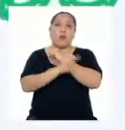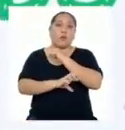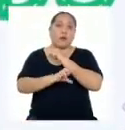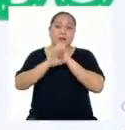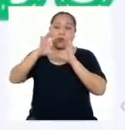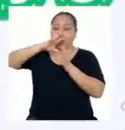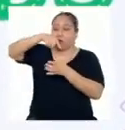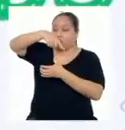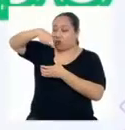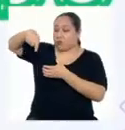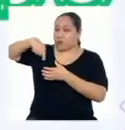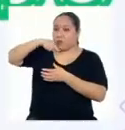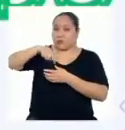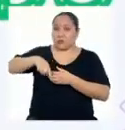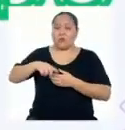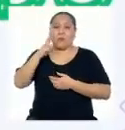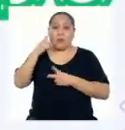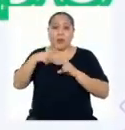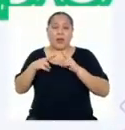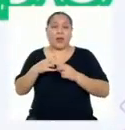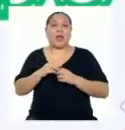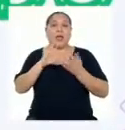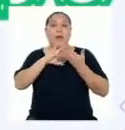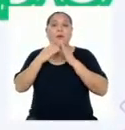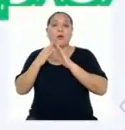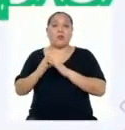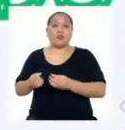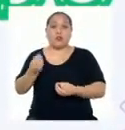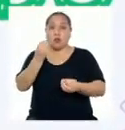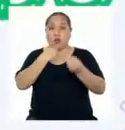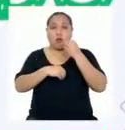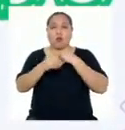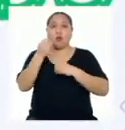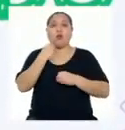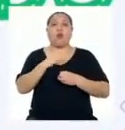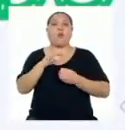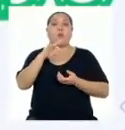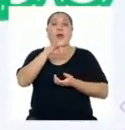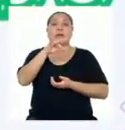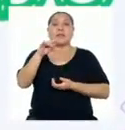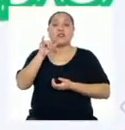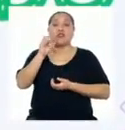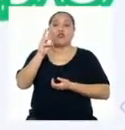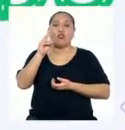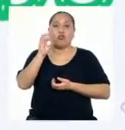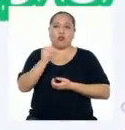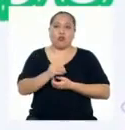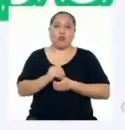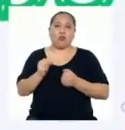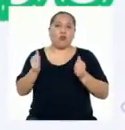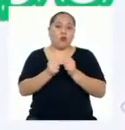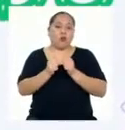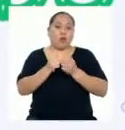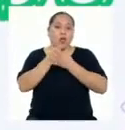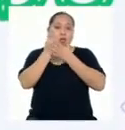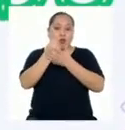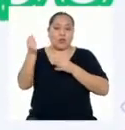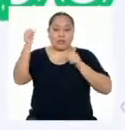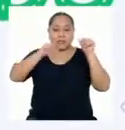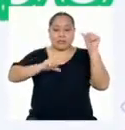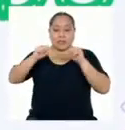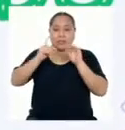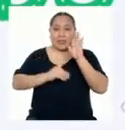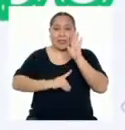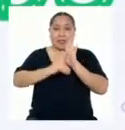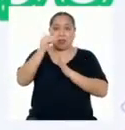mundo se aseguran de que su población consuma cada día la cantidad suficiente de yodo. Y con ayuda de la ciencia y el desarrollo